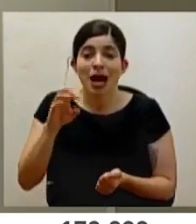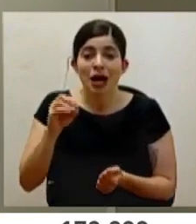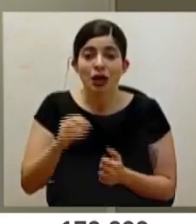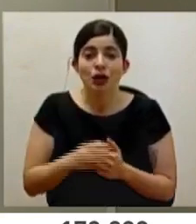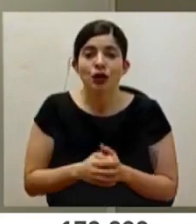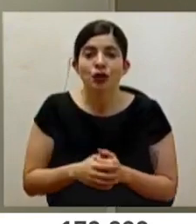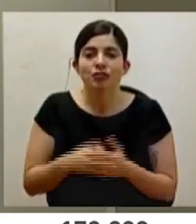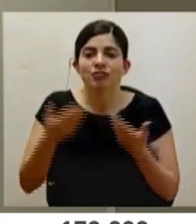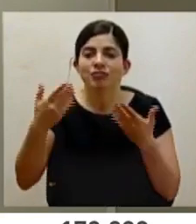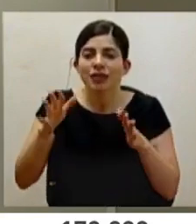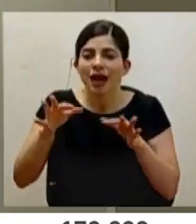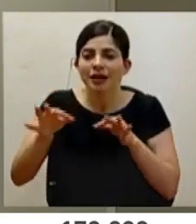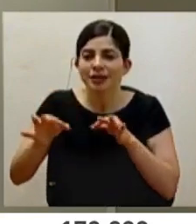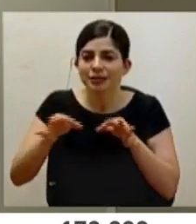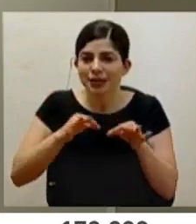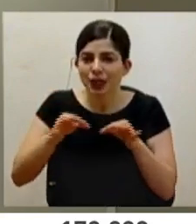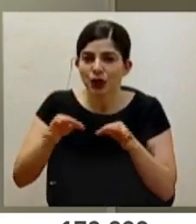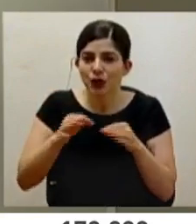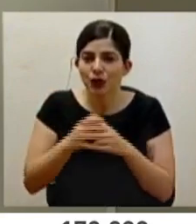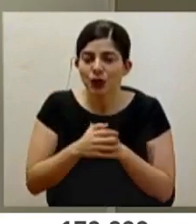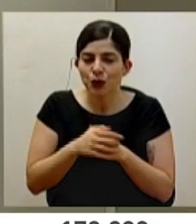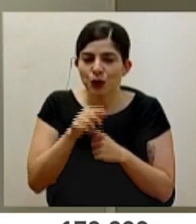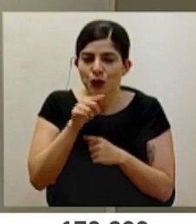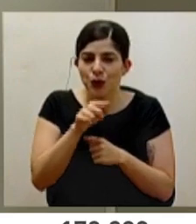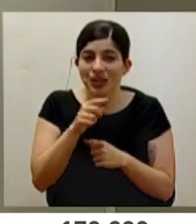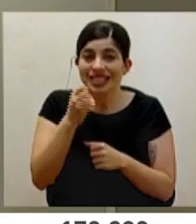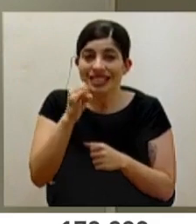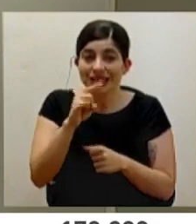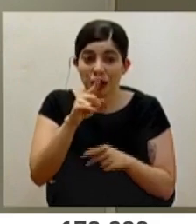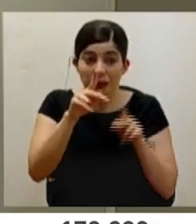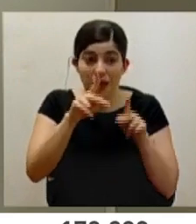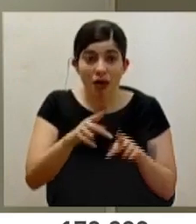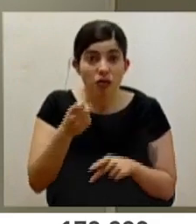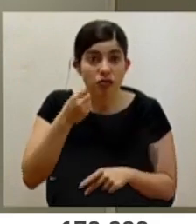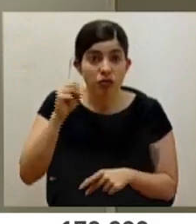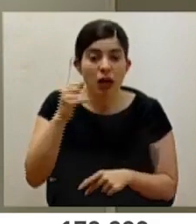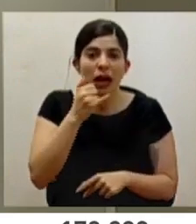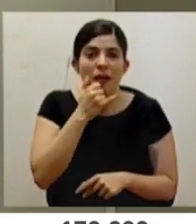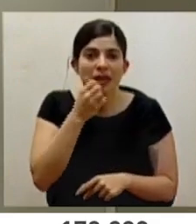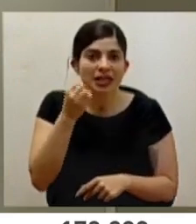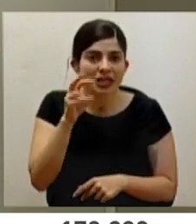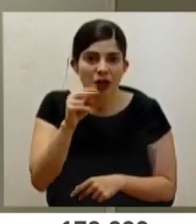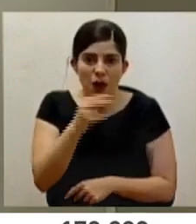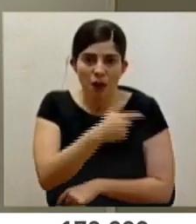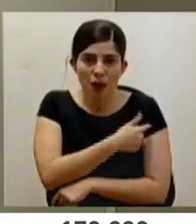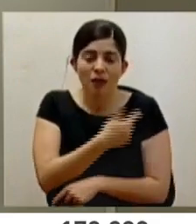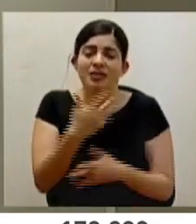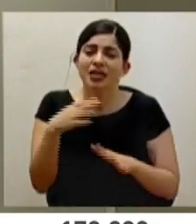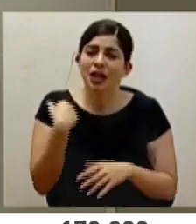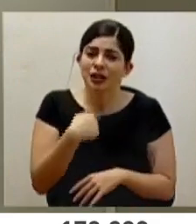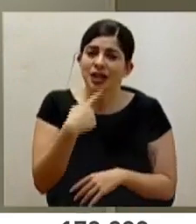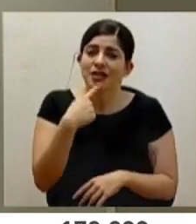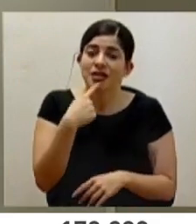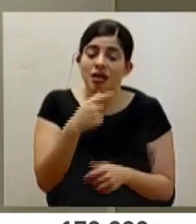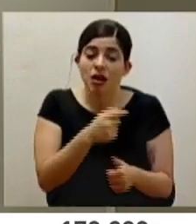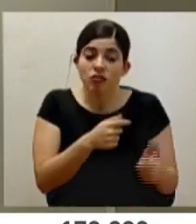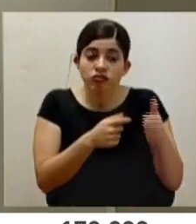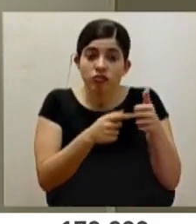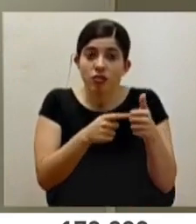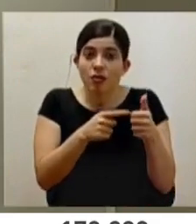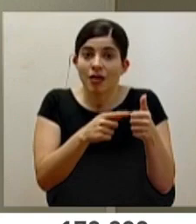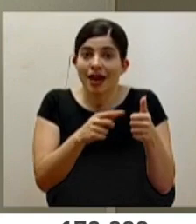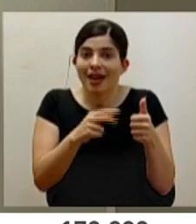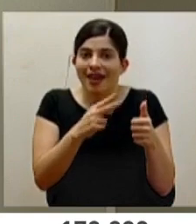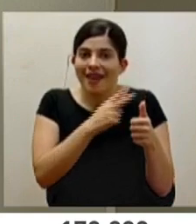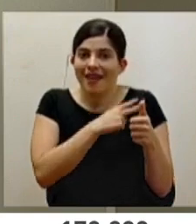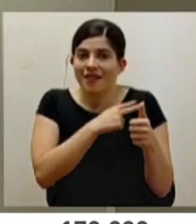explicó un poco de qué se expone un funcionario por no vacunarse. Ya dijimos que en cada institución se da el patrón el obligado de poner los